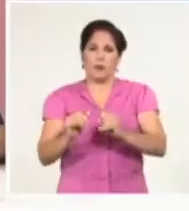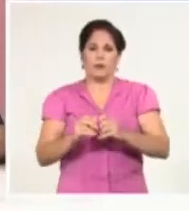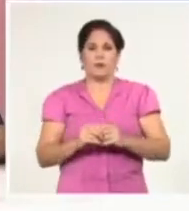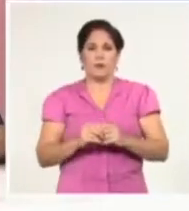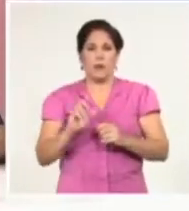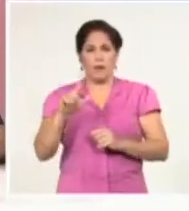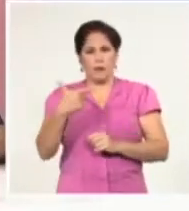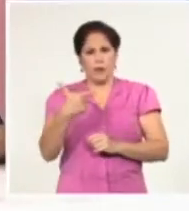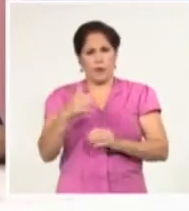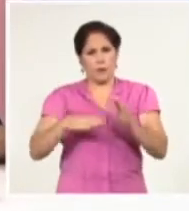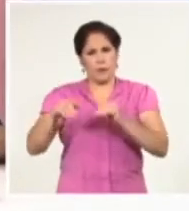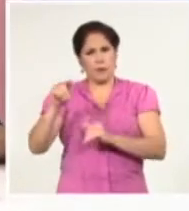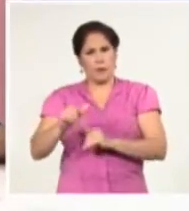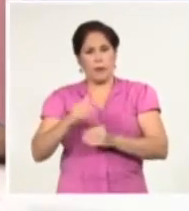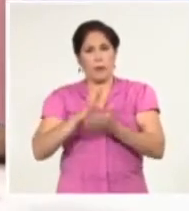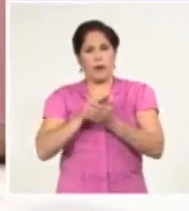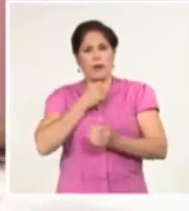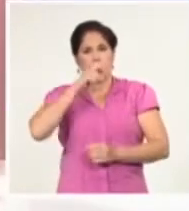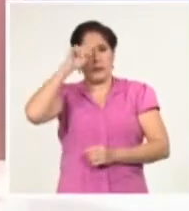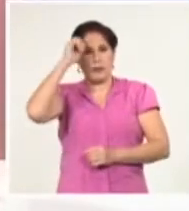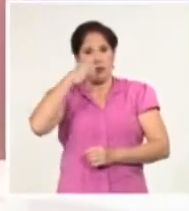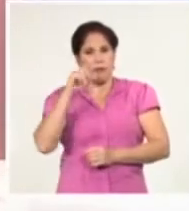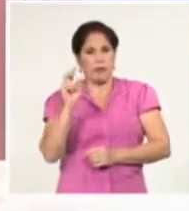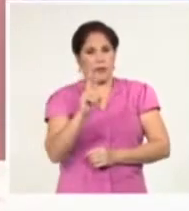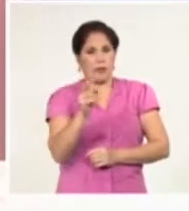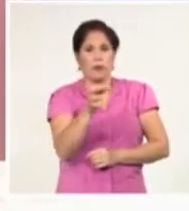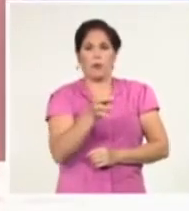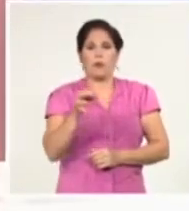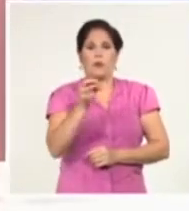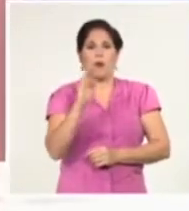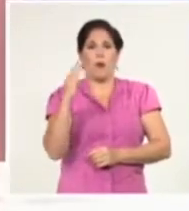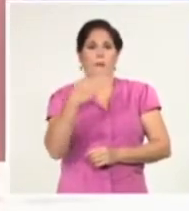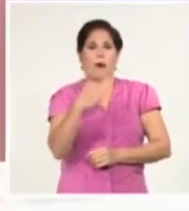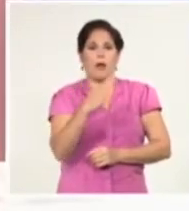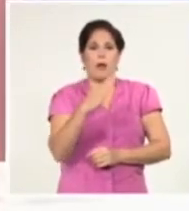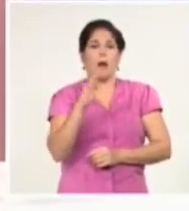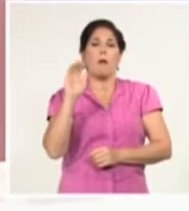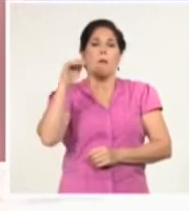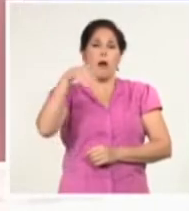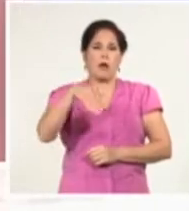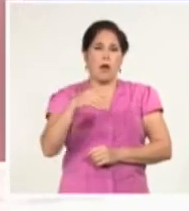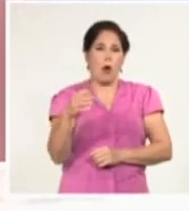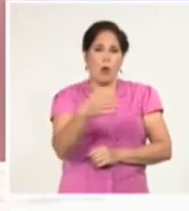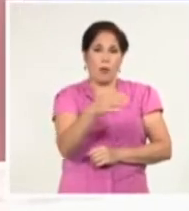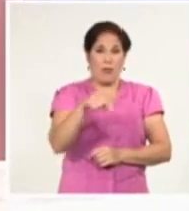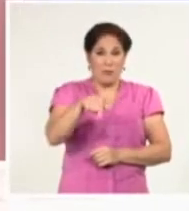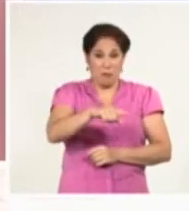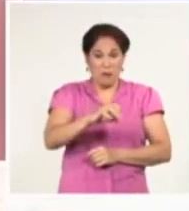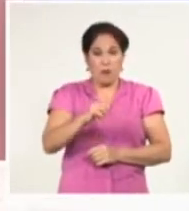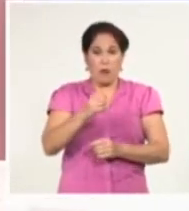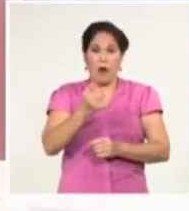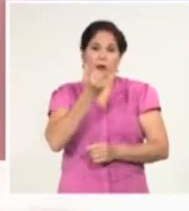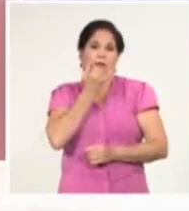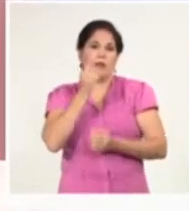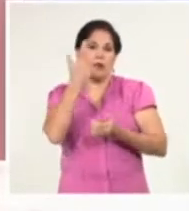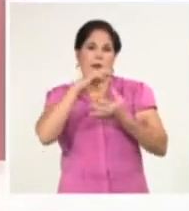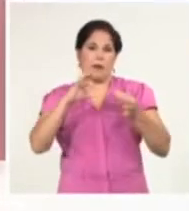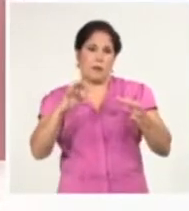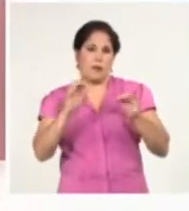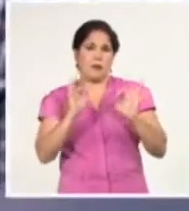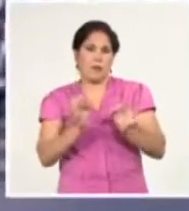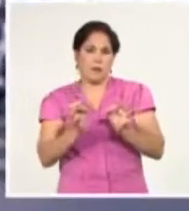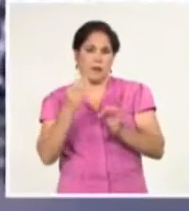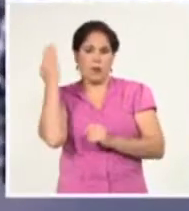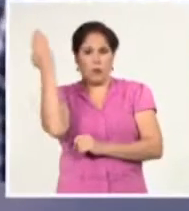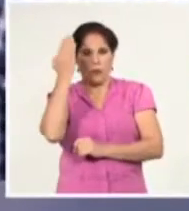El vicepresidente de Cuba, Salvador Valdés Mesa, visitó hoy el municipio de Bahía Onda, la localidad más afectada en la provincia de Artemisa por el paso del